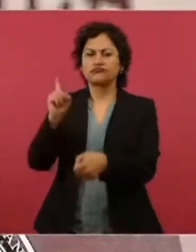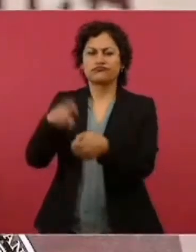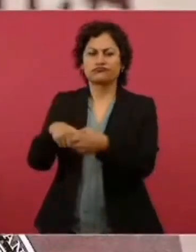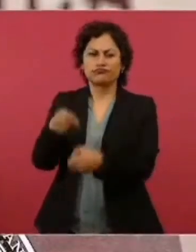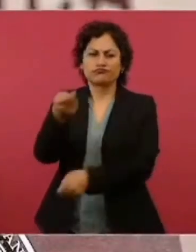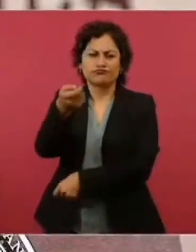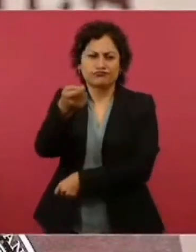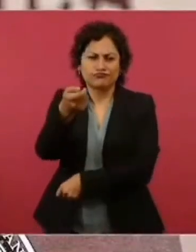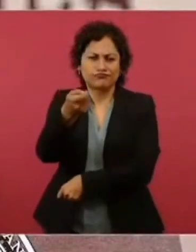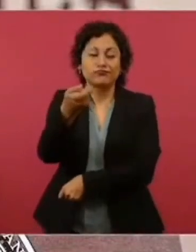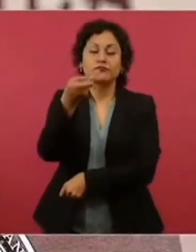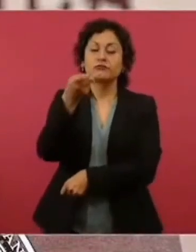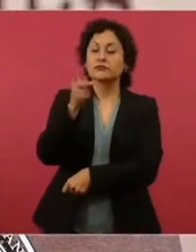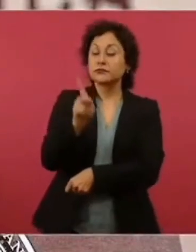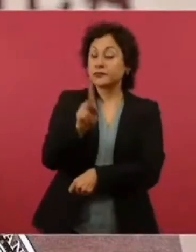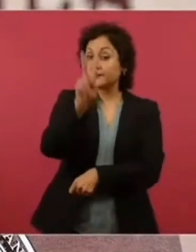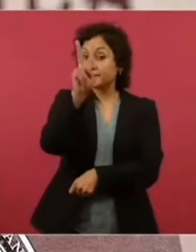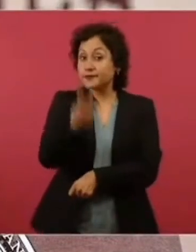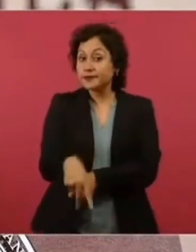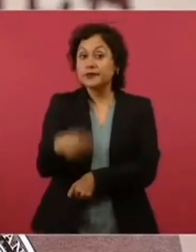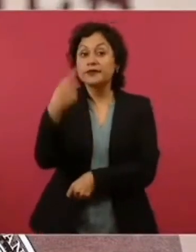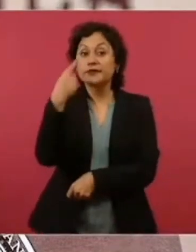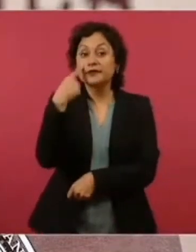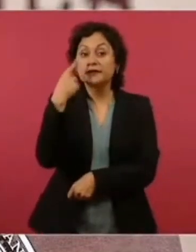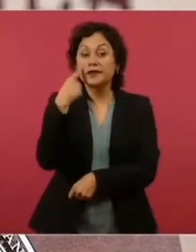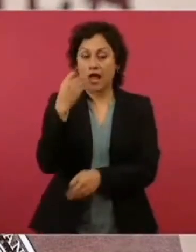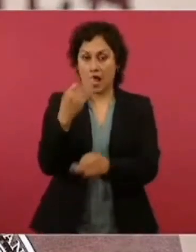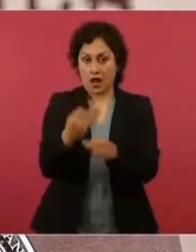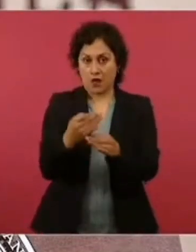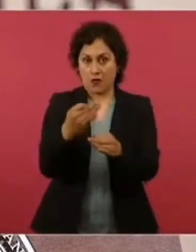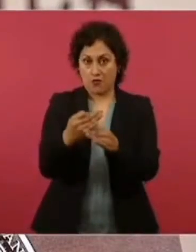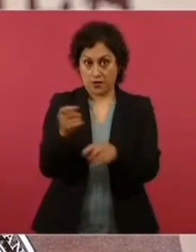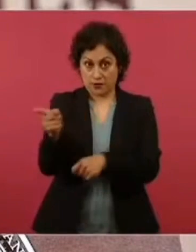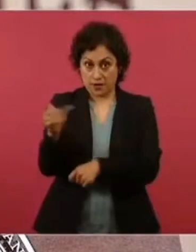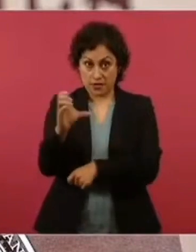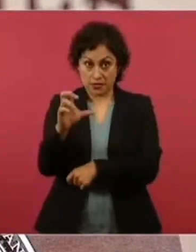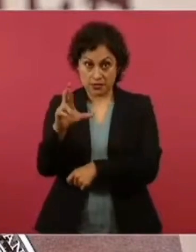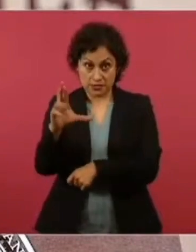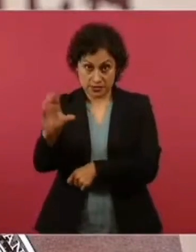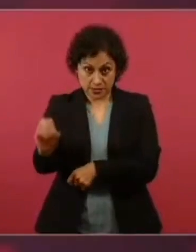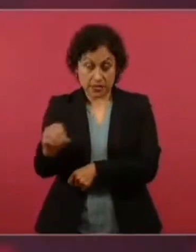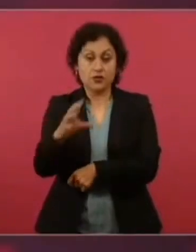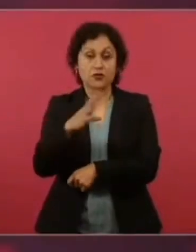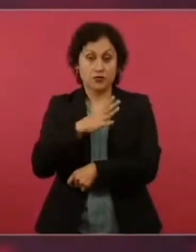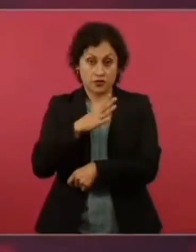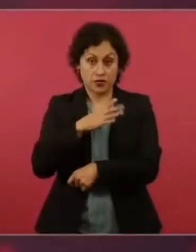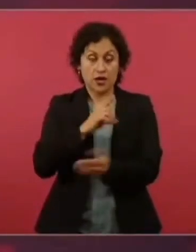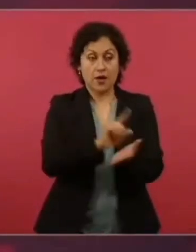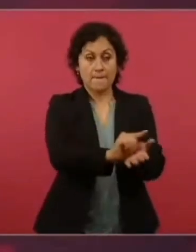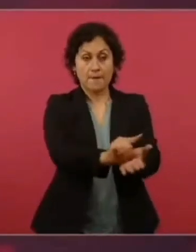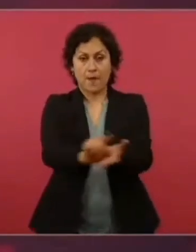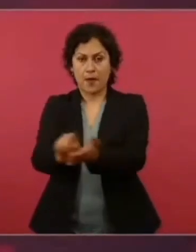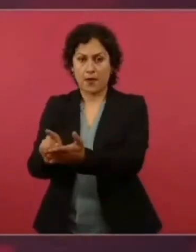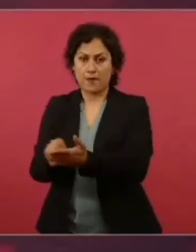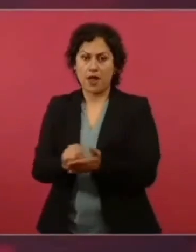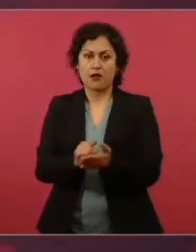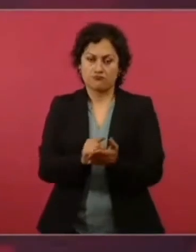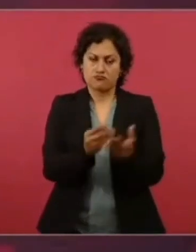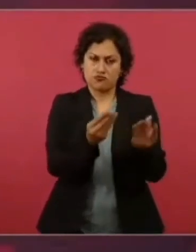lo peligroso es usar una plataforma como la que tiene Ciro Gómez Leiva a través de redes sociales